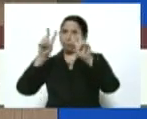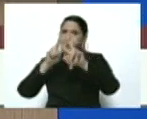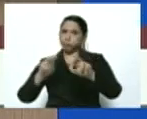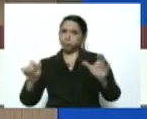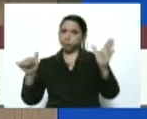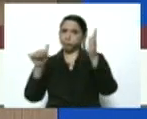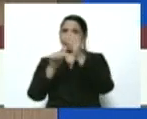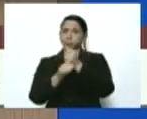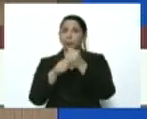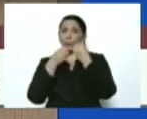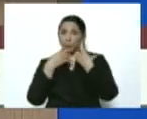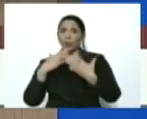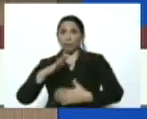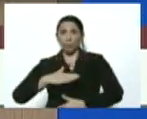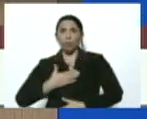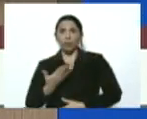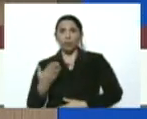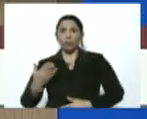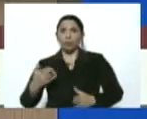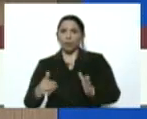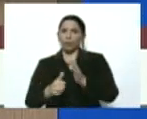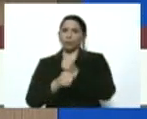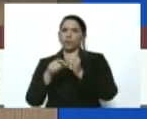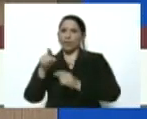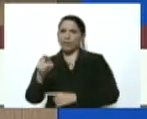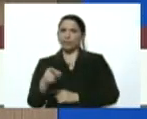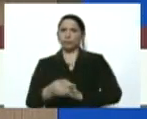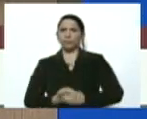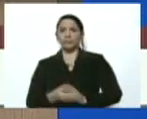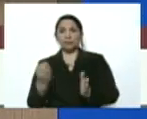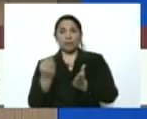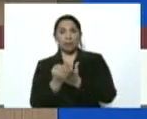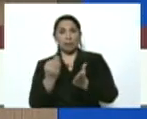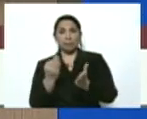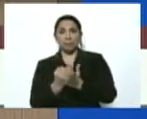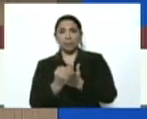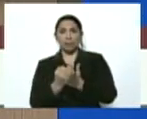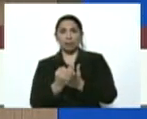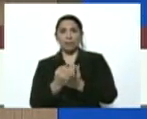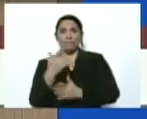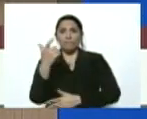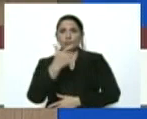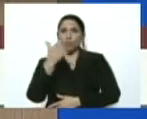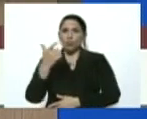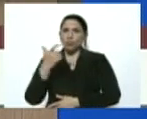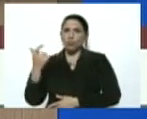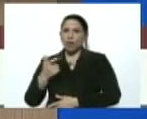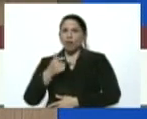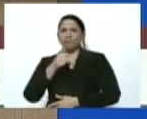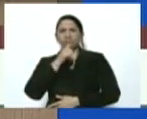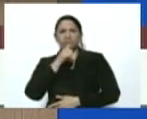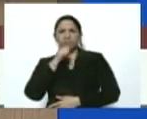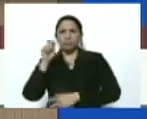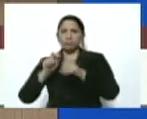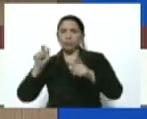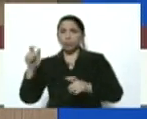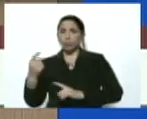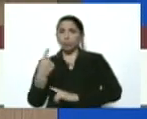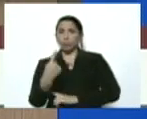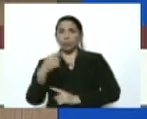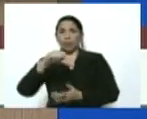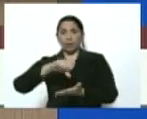y, bueno, hemos podido encontrar estos casos. Siempre tratando de buscar los casos, uno de los ejes